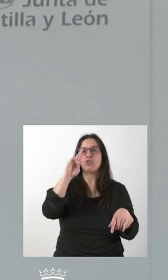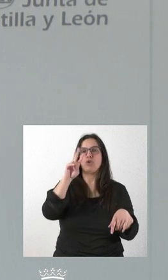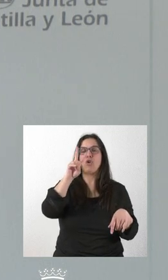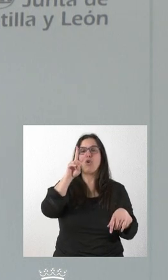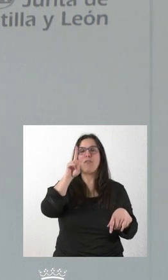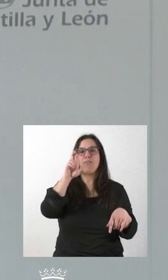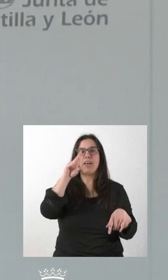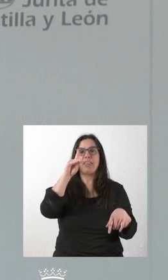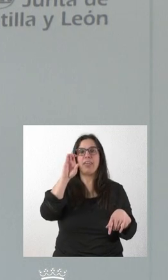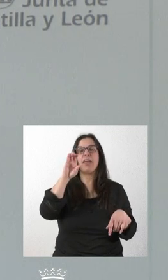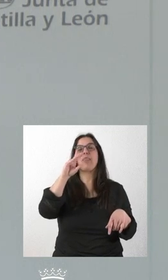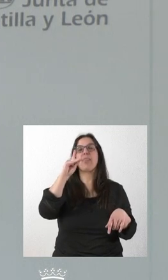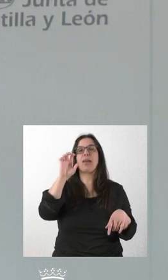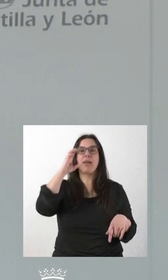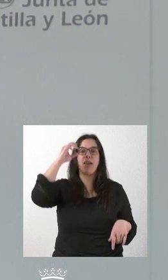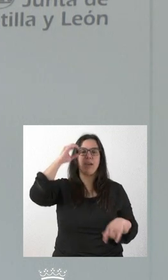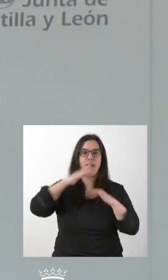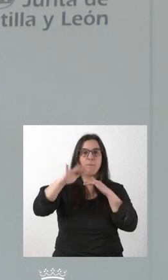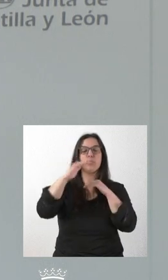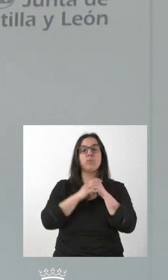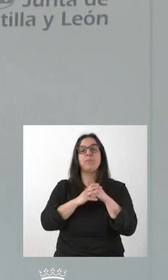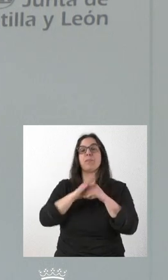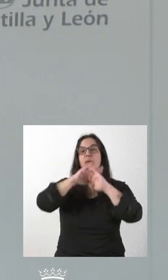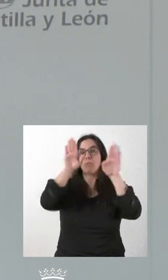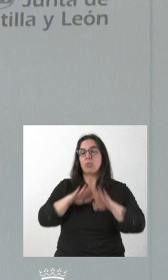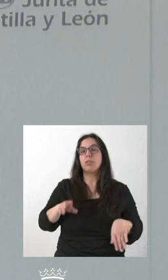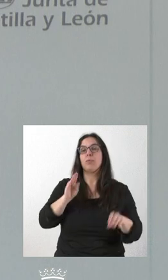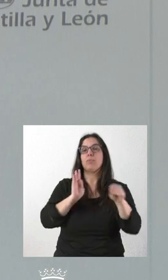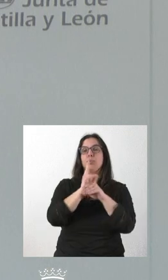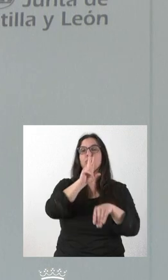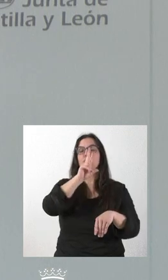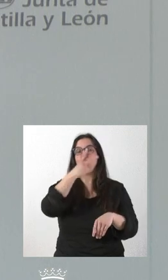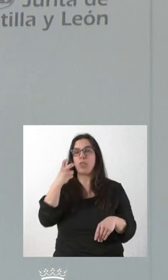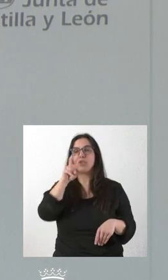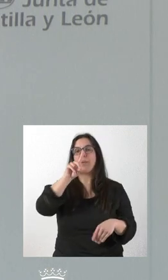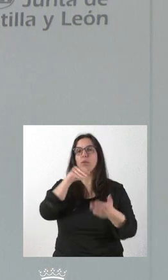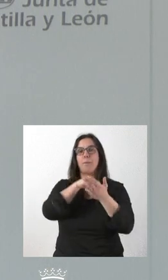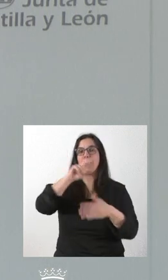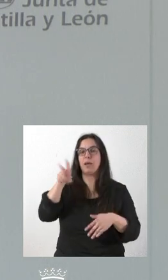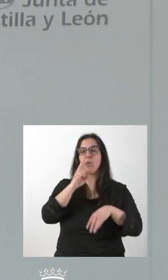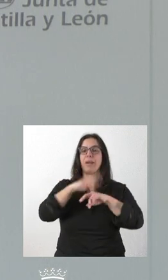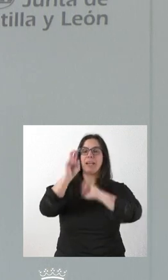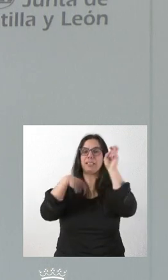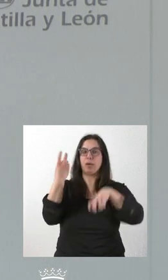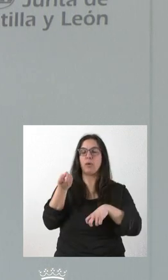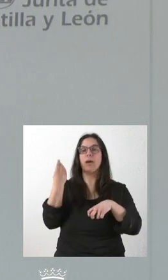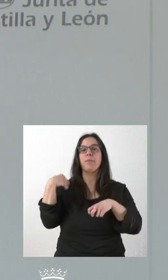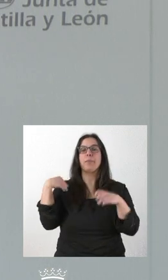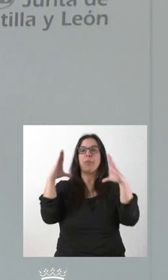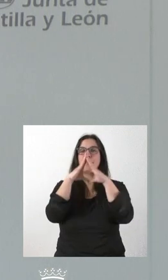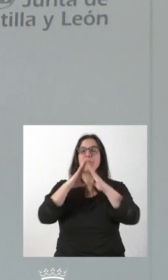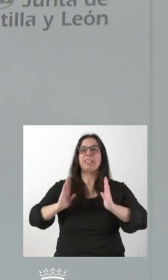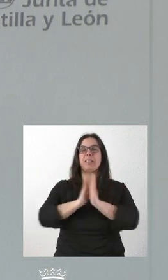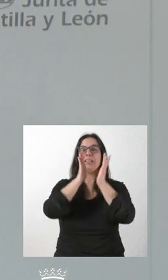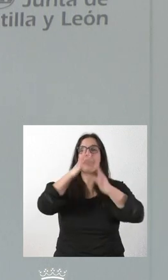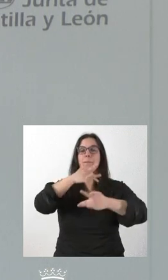por último, informarles que se van a destinar 221.000 euros para las obras de restauración de la colegiata de Santa María de